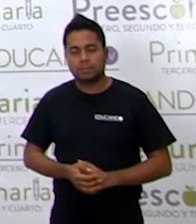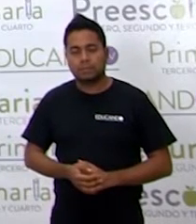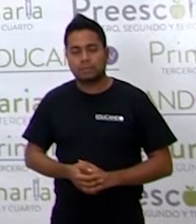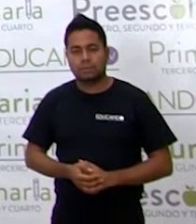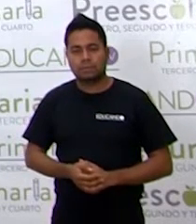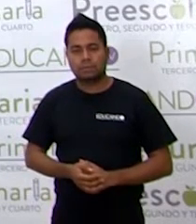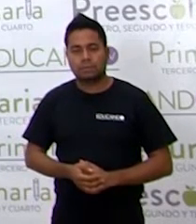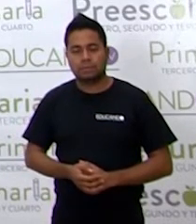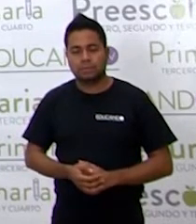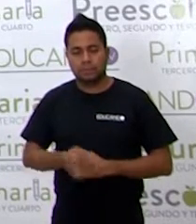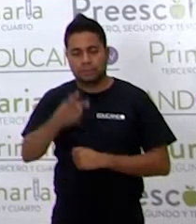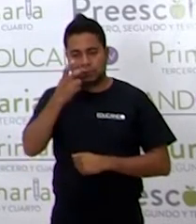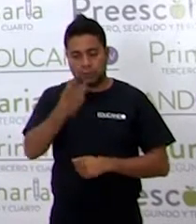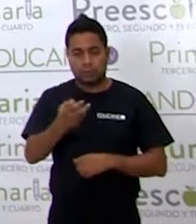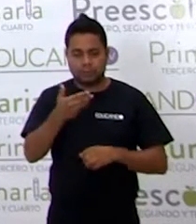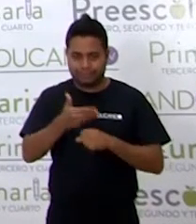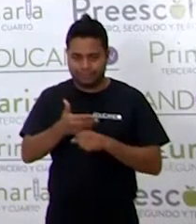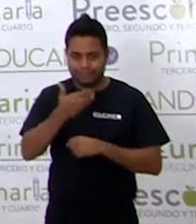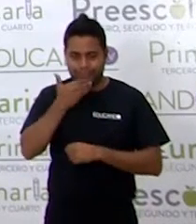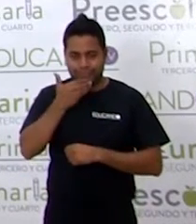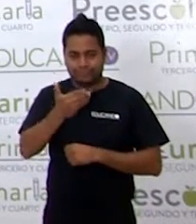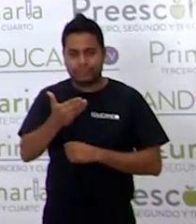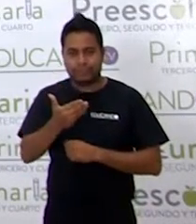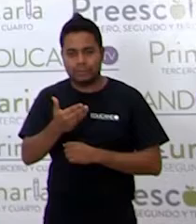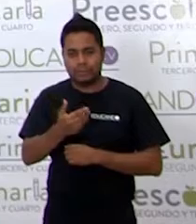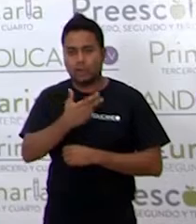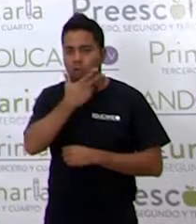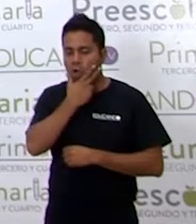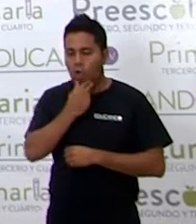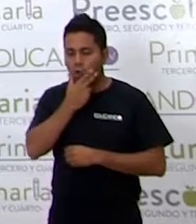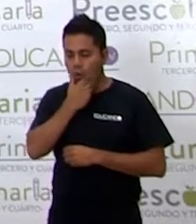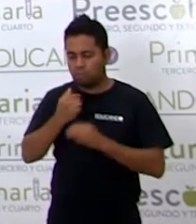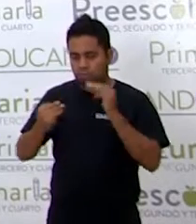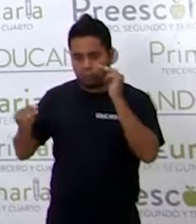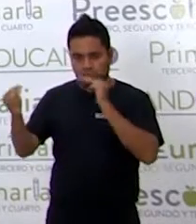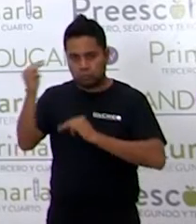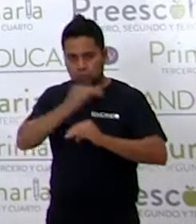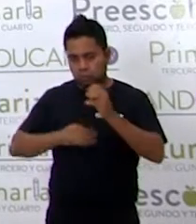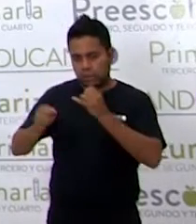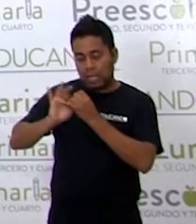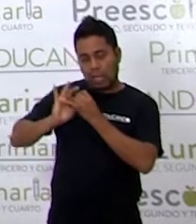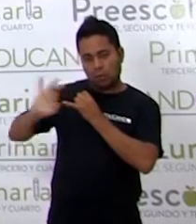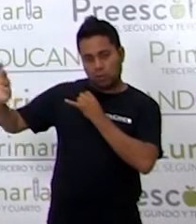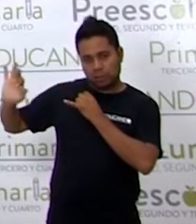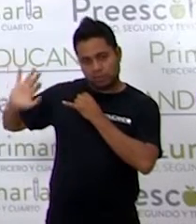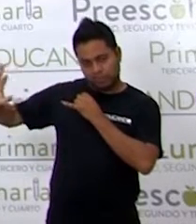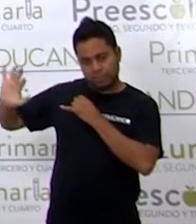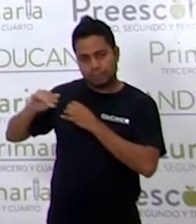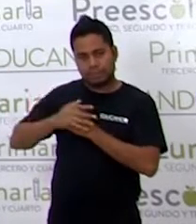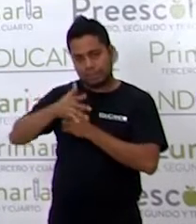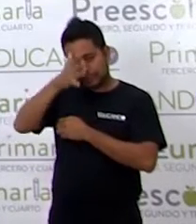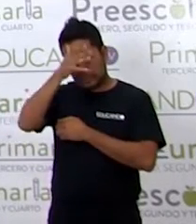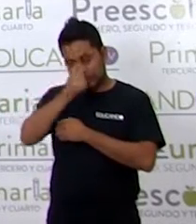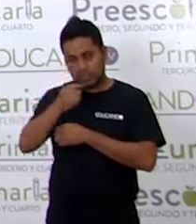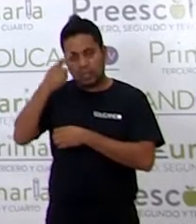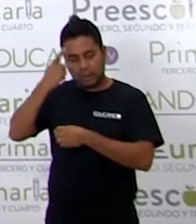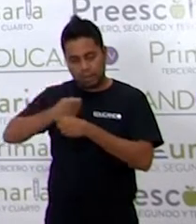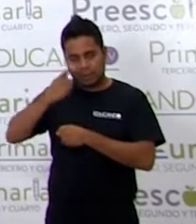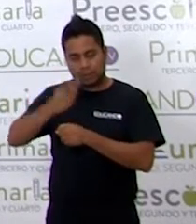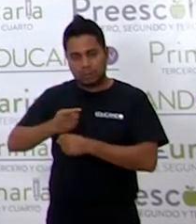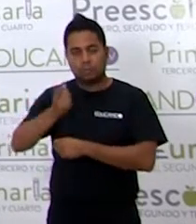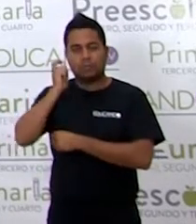Muy bien. El señor del monte va justo al final. Recuerda que primero